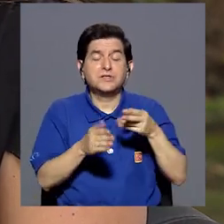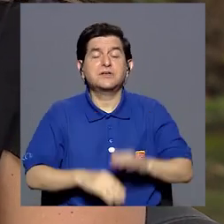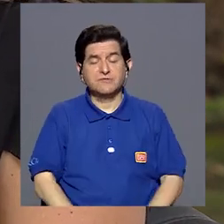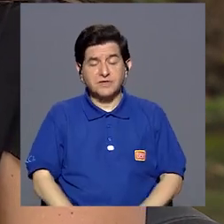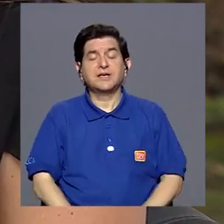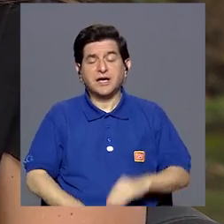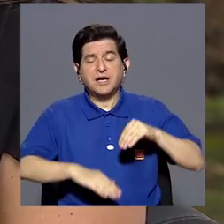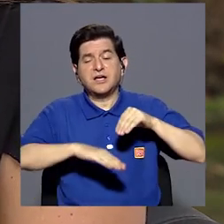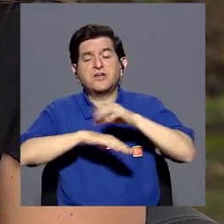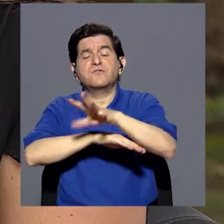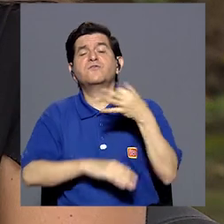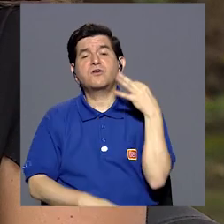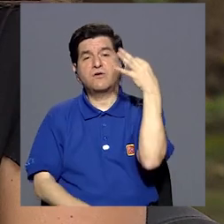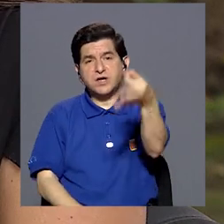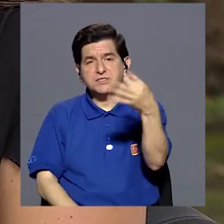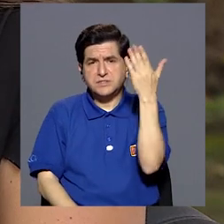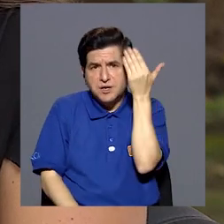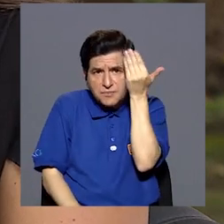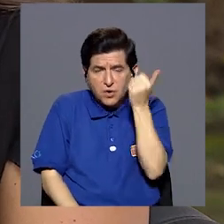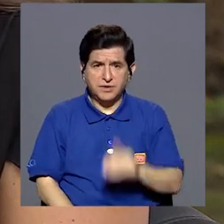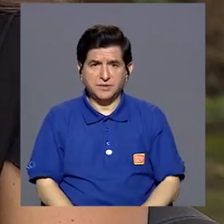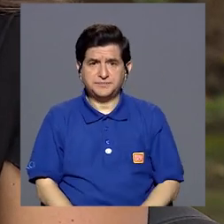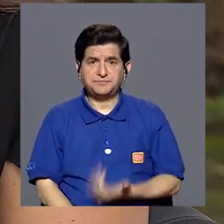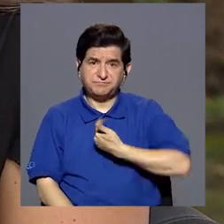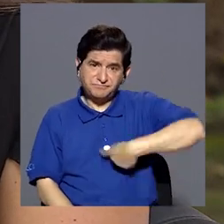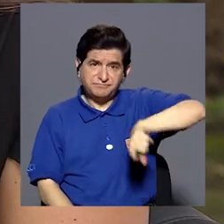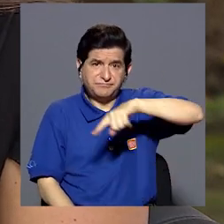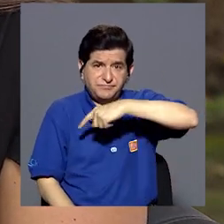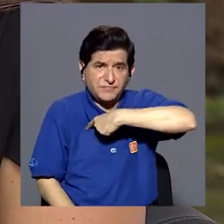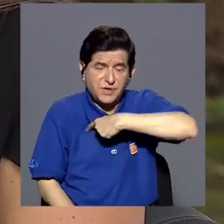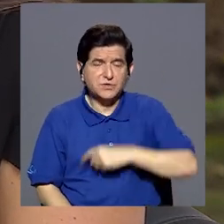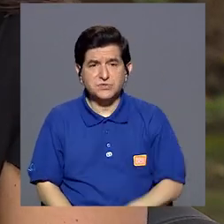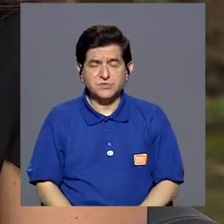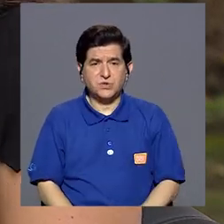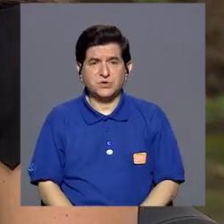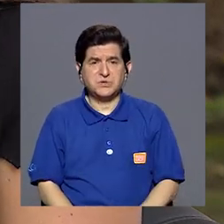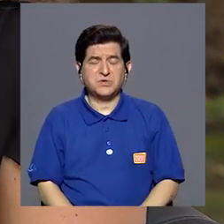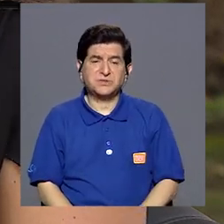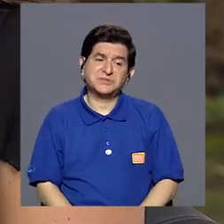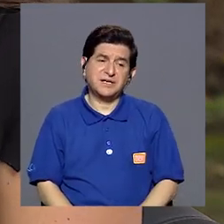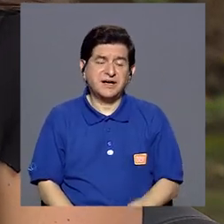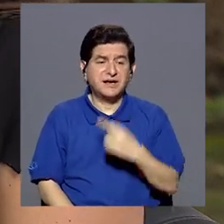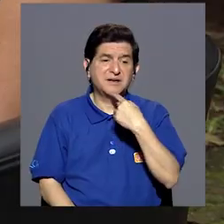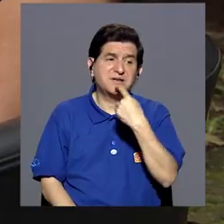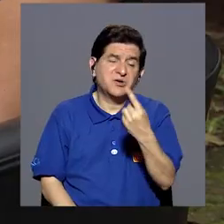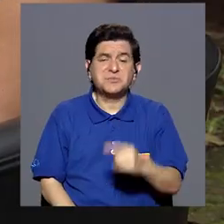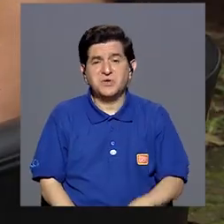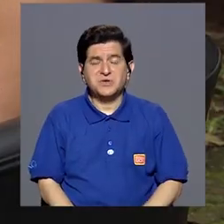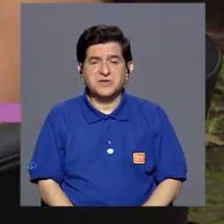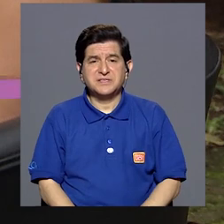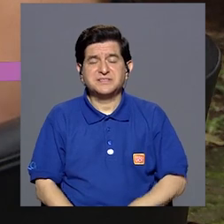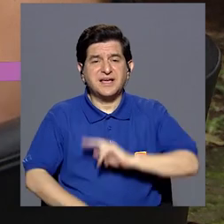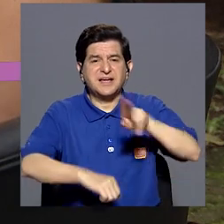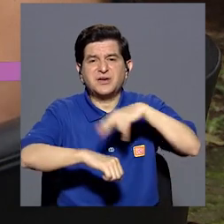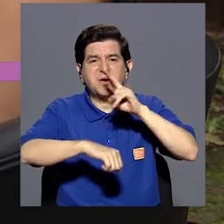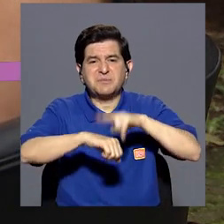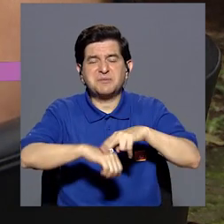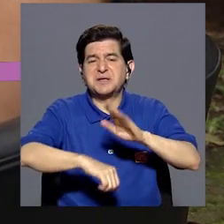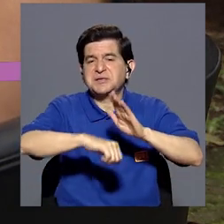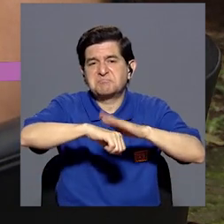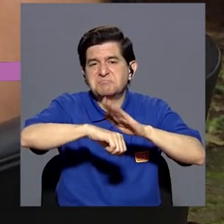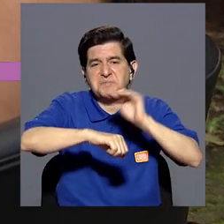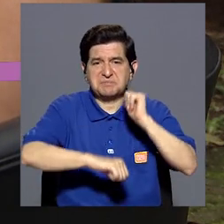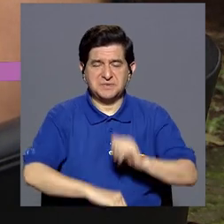consecuencias a la larga. ¿Por qué? Porque si nosotros nos dejamos, como dicen coloquialmente,